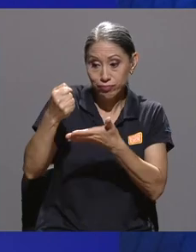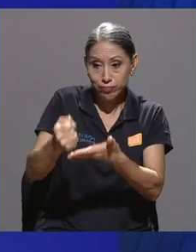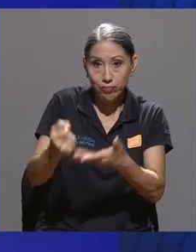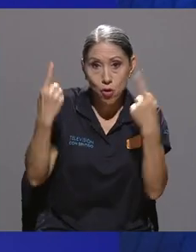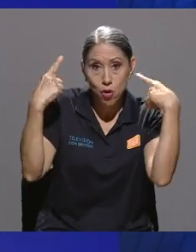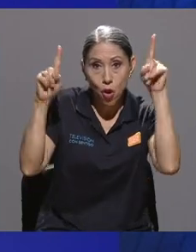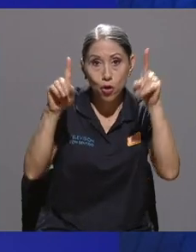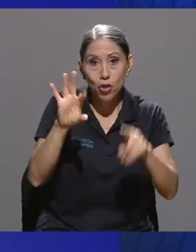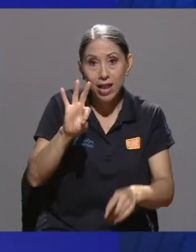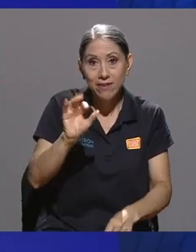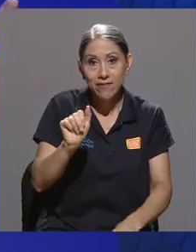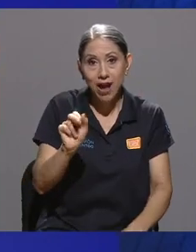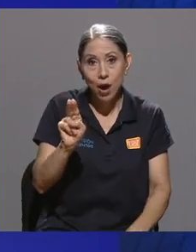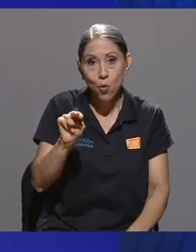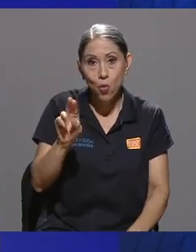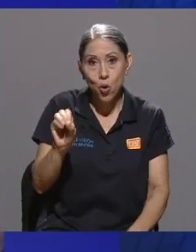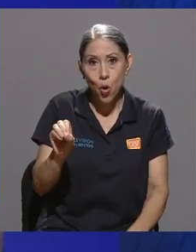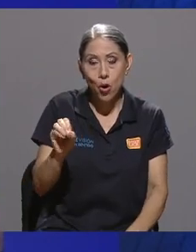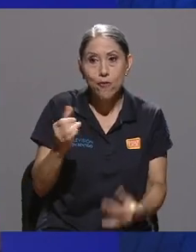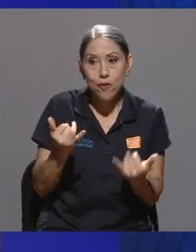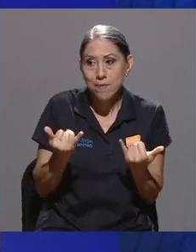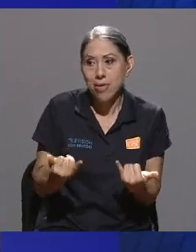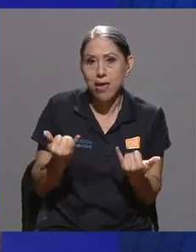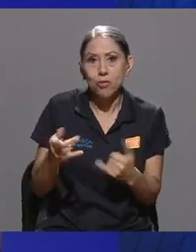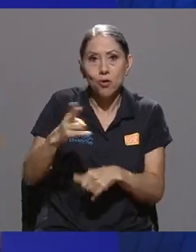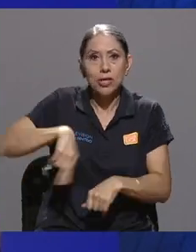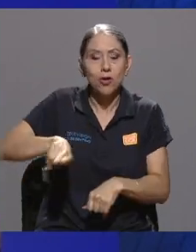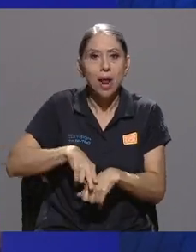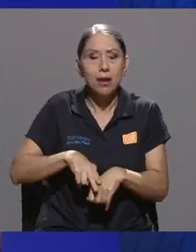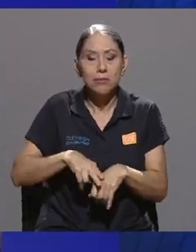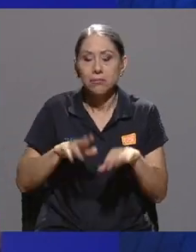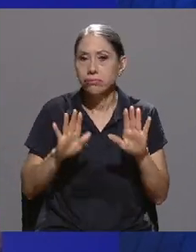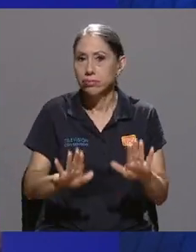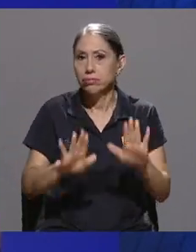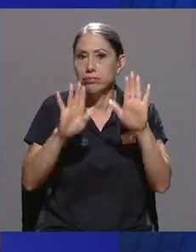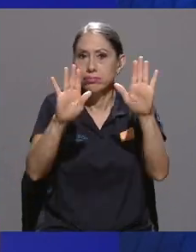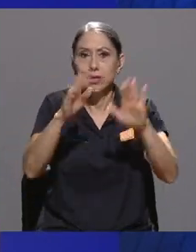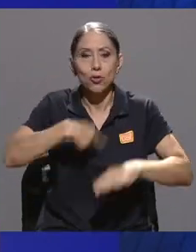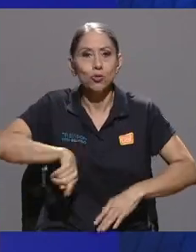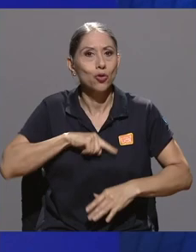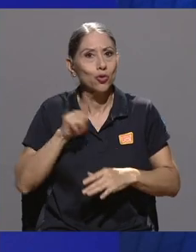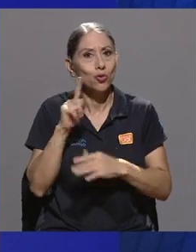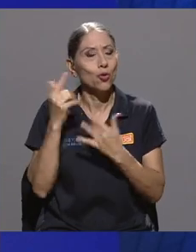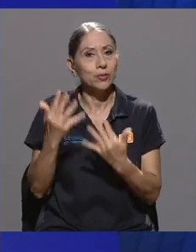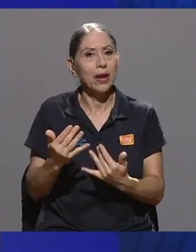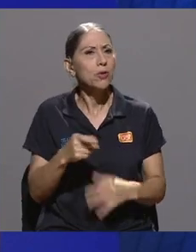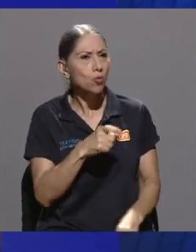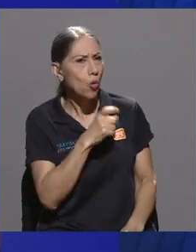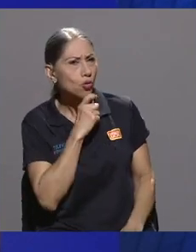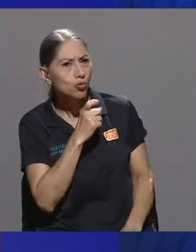inmediato nacional, fue maravilloso, no lo esperábamos, y realmente comprueba, ¿verdad?